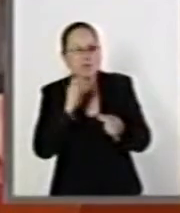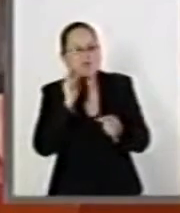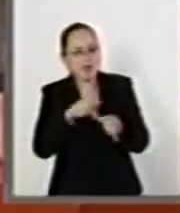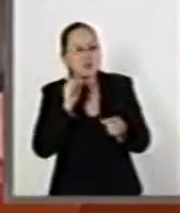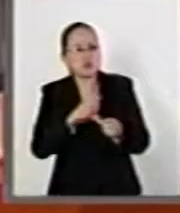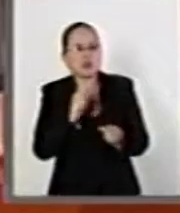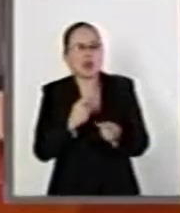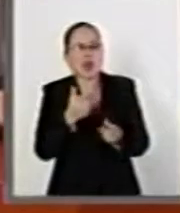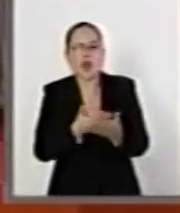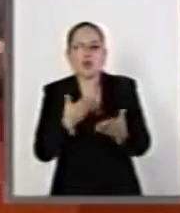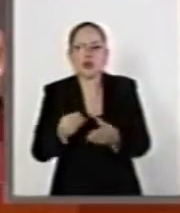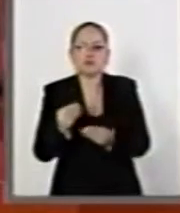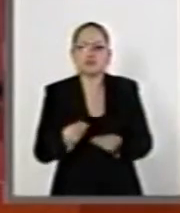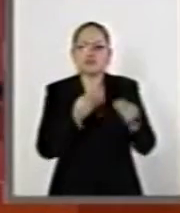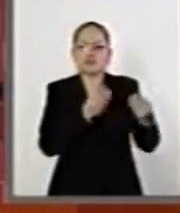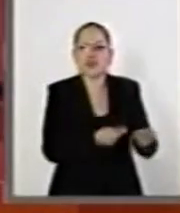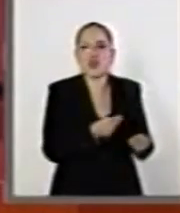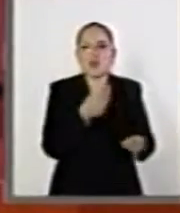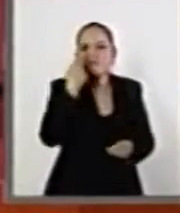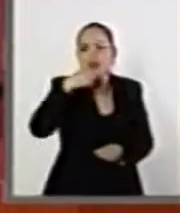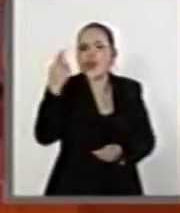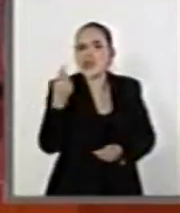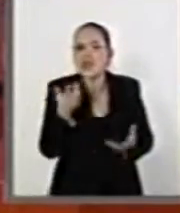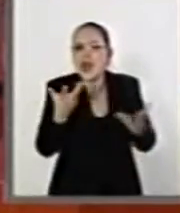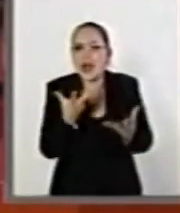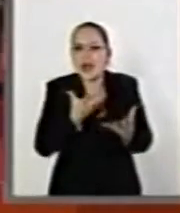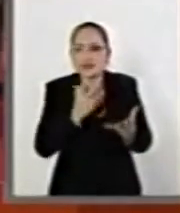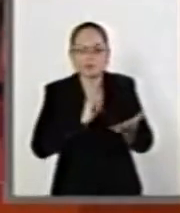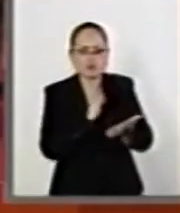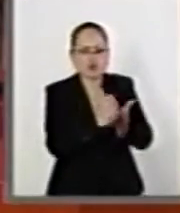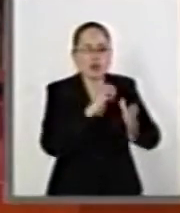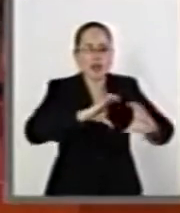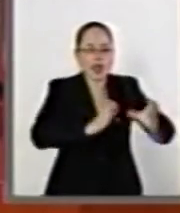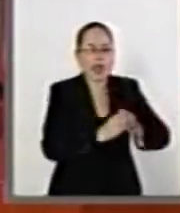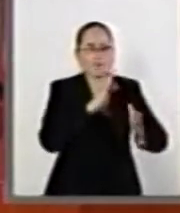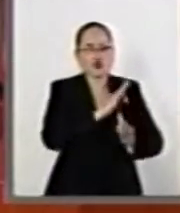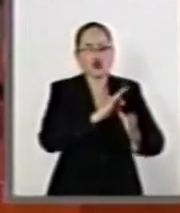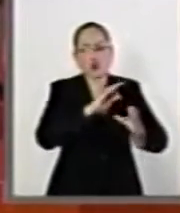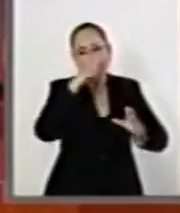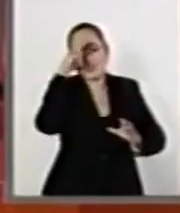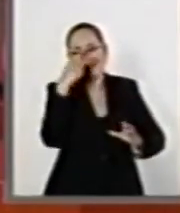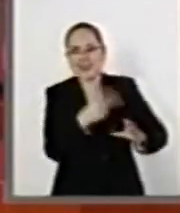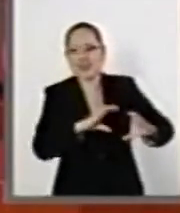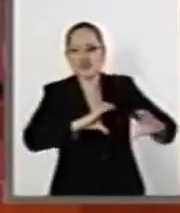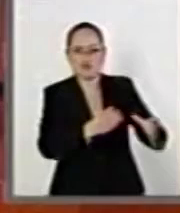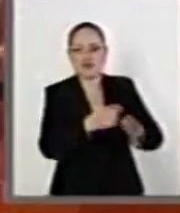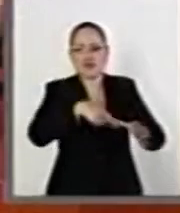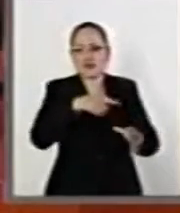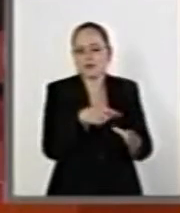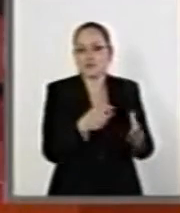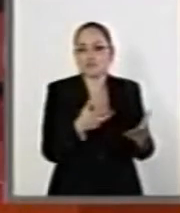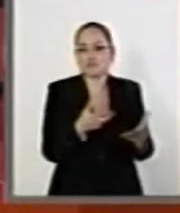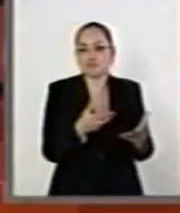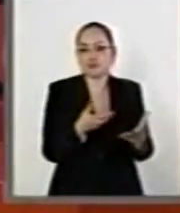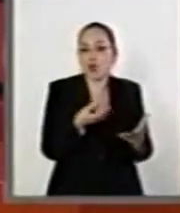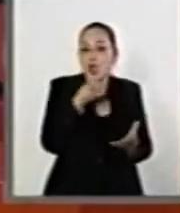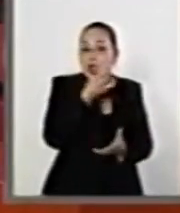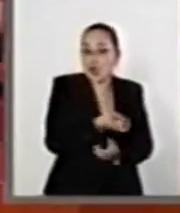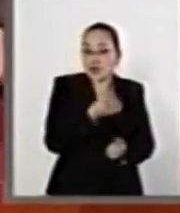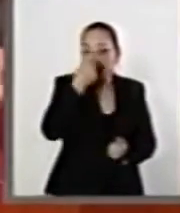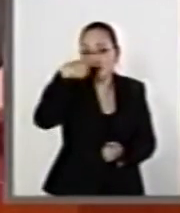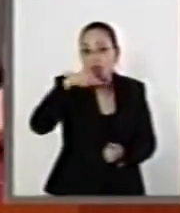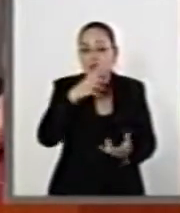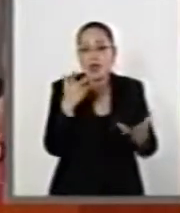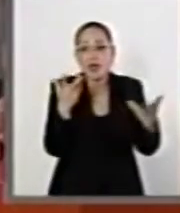Pero ¿por qué existe el Fondo Mexicano? En realidad no era la idea tener un instrumento